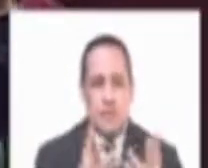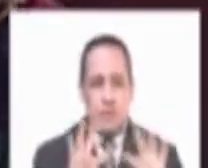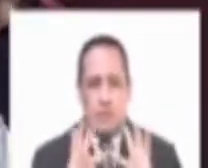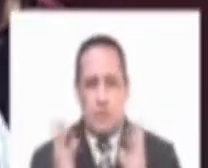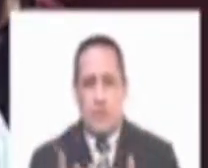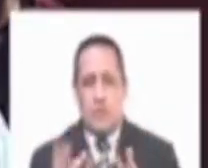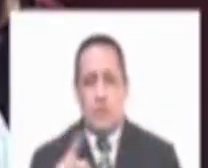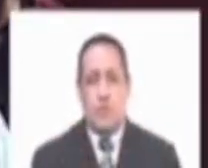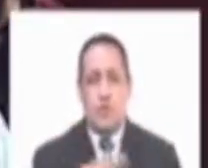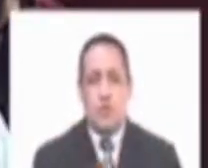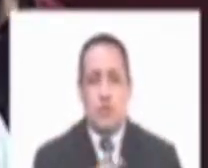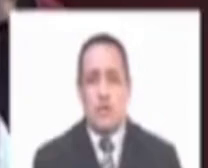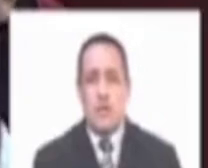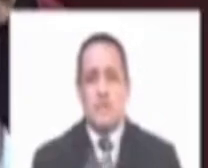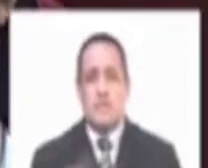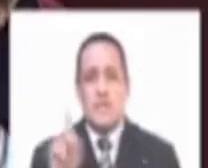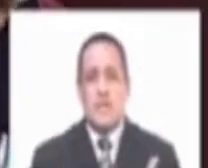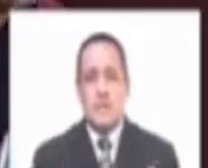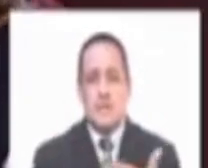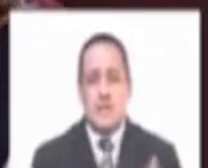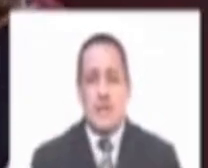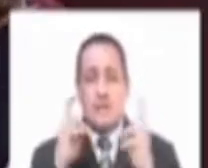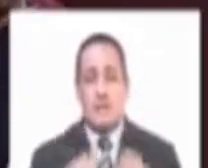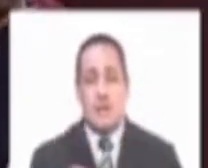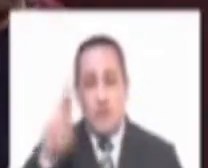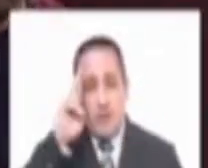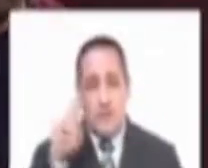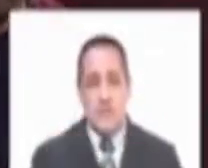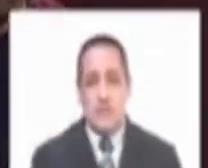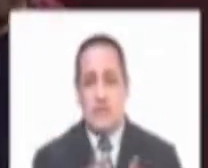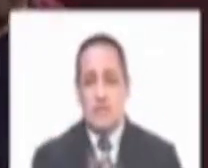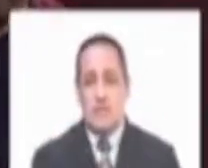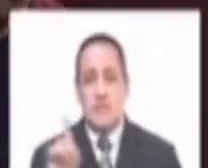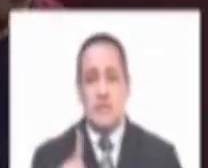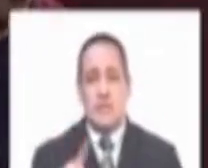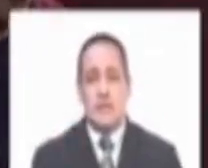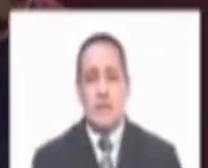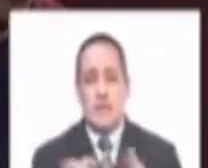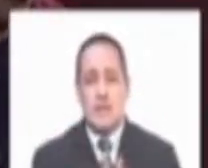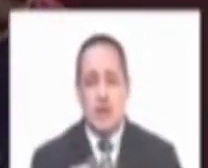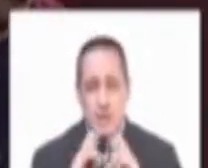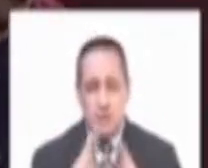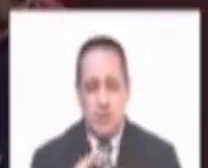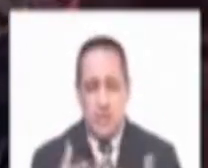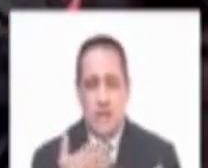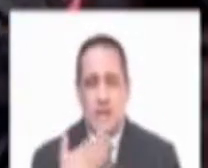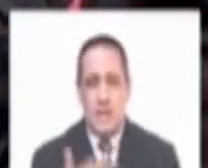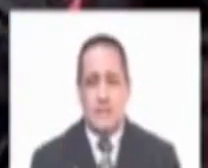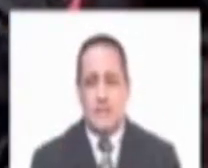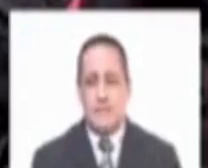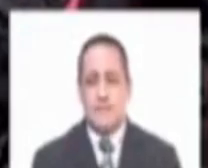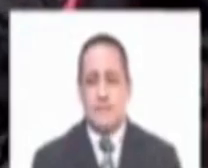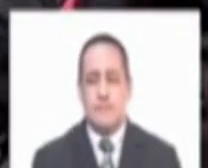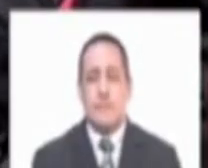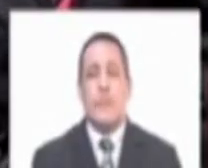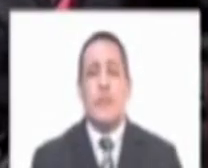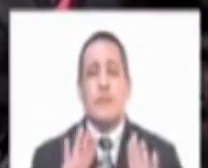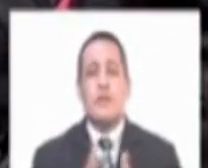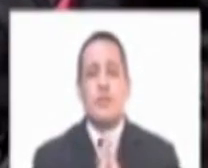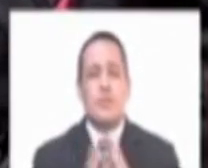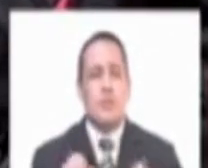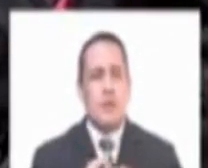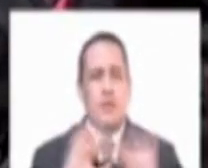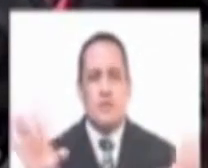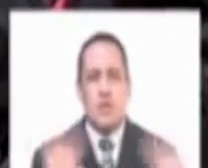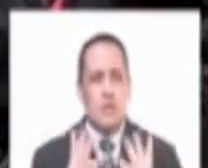legislatura y en el próximo Se elimine la cuestión de confianza o el pedido de confianza de investidura Quería saber qué puede responder ante ello Gracias No hemos convocado